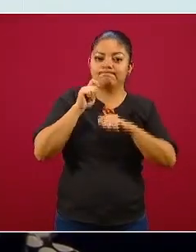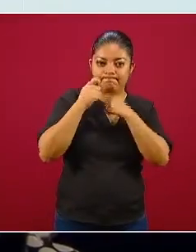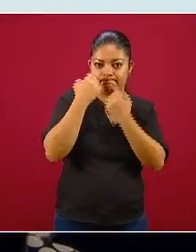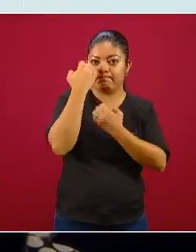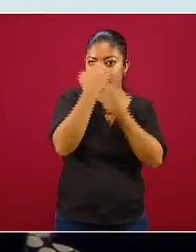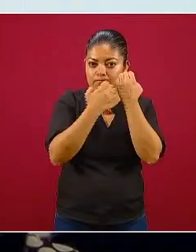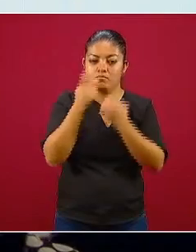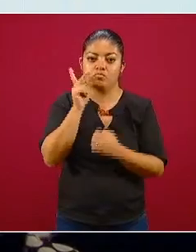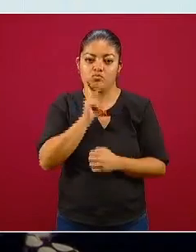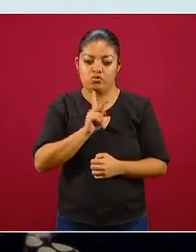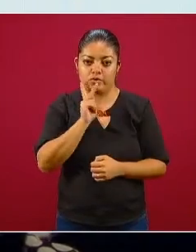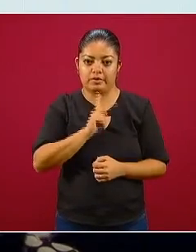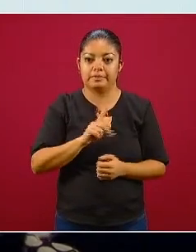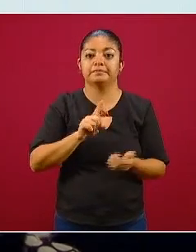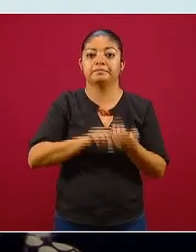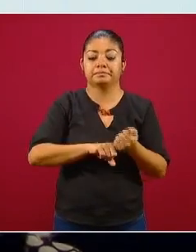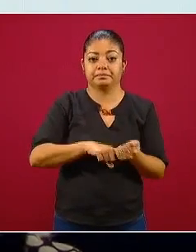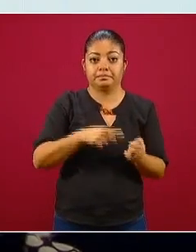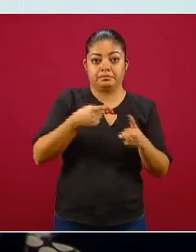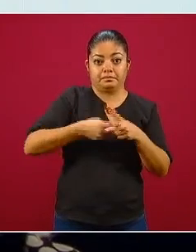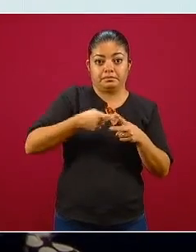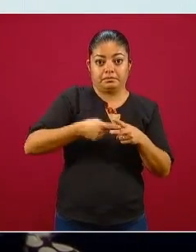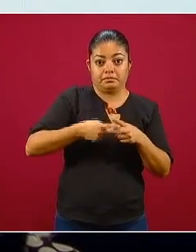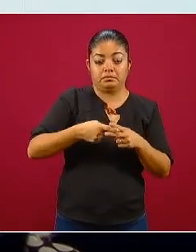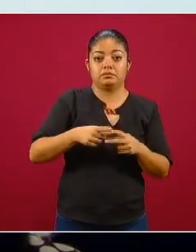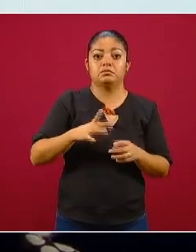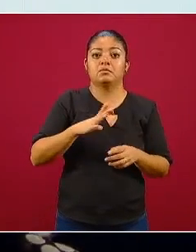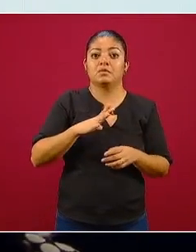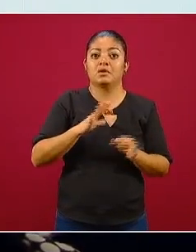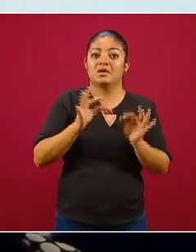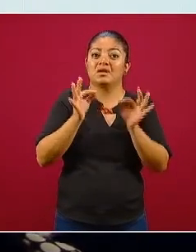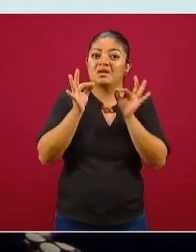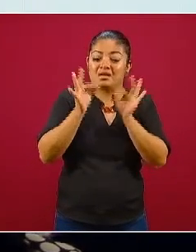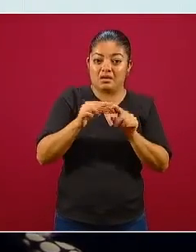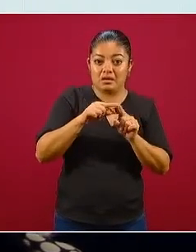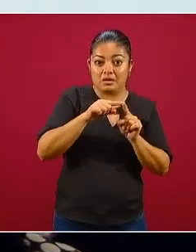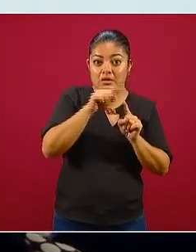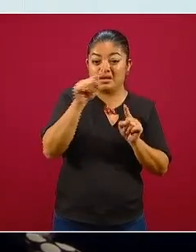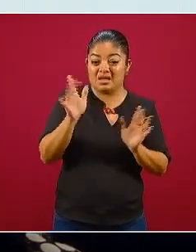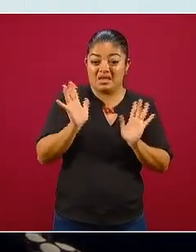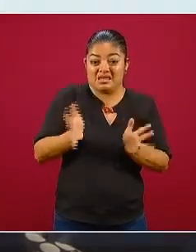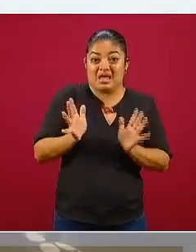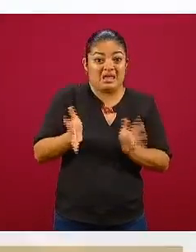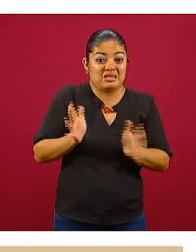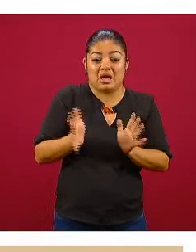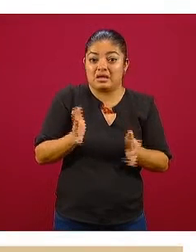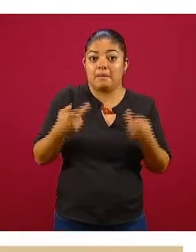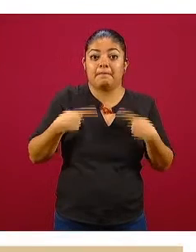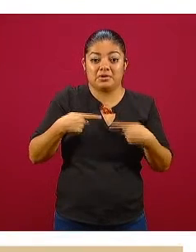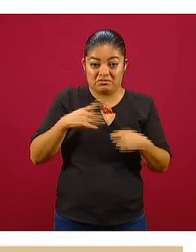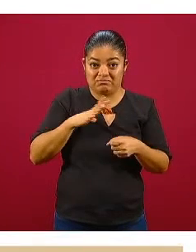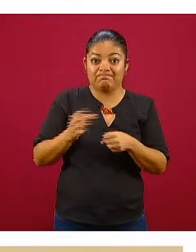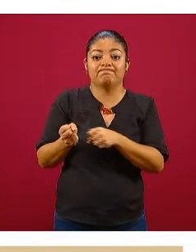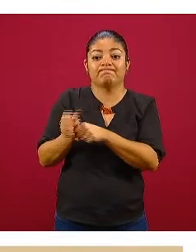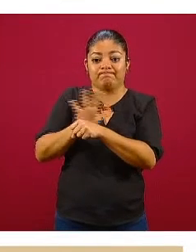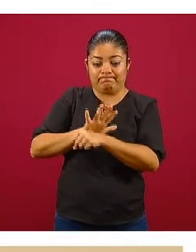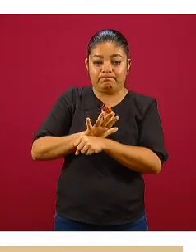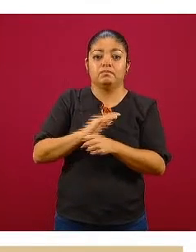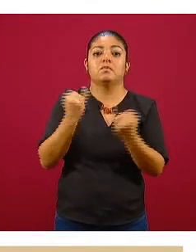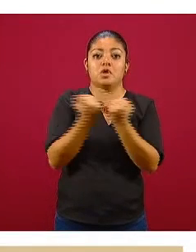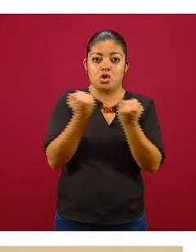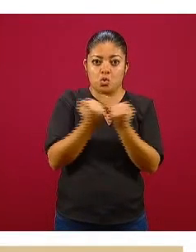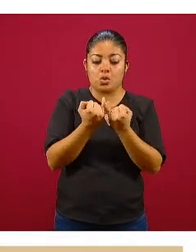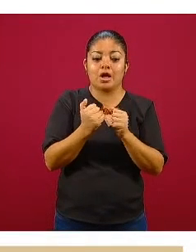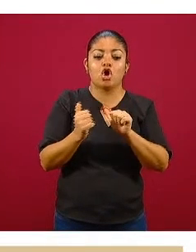es que el pronóstico está hecho para los casos confirmados que acabamos de ver, pero sí ponemos también los casos